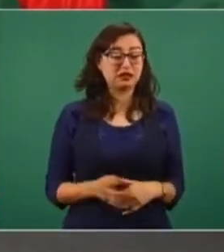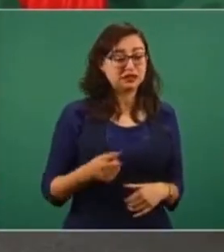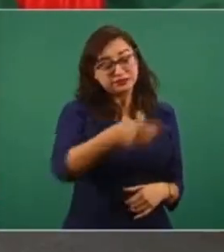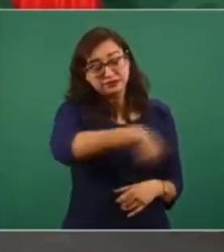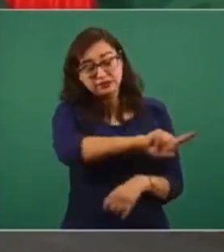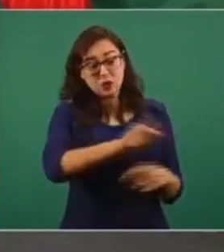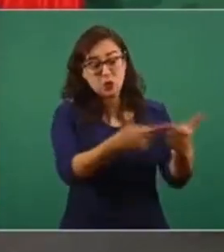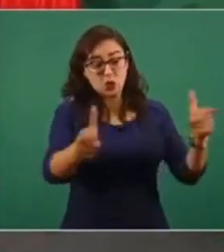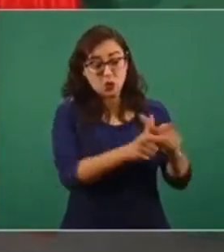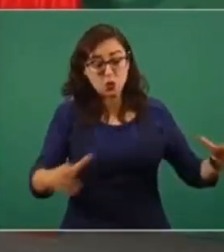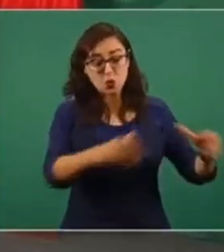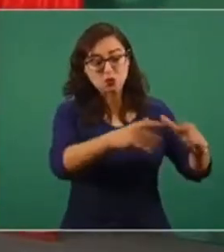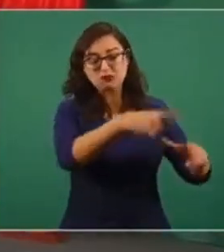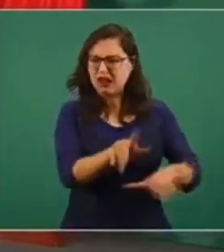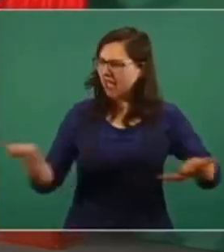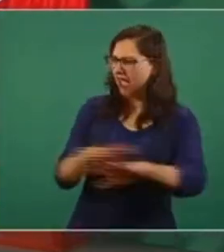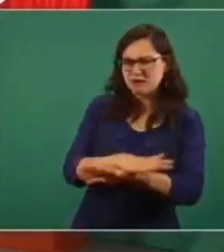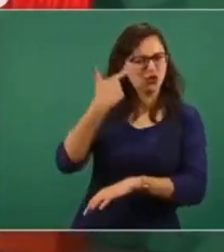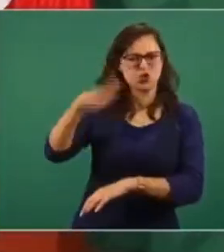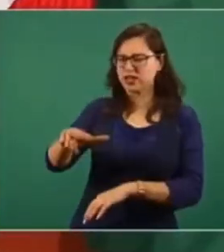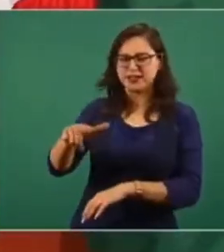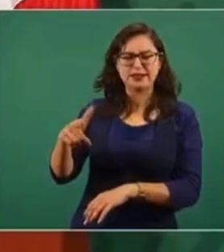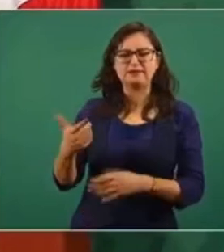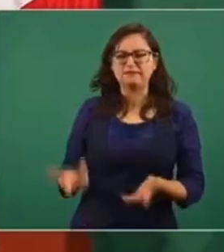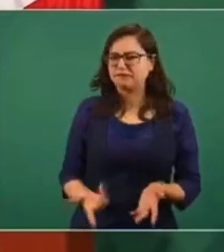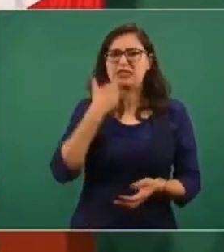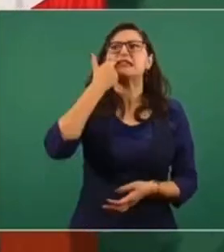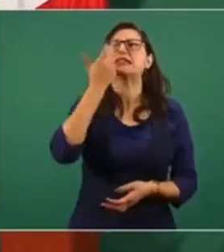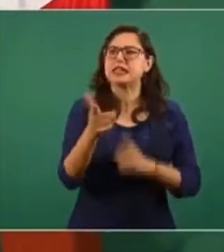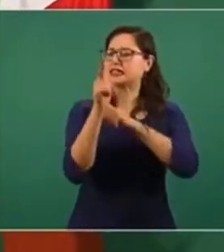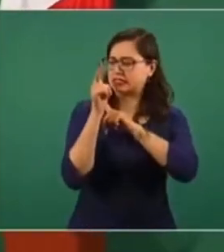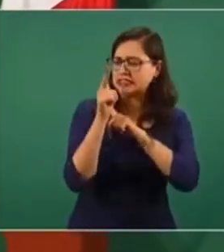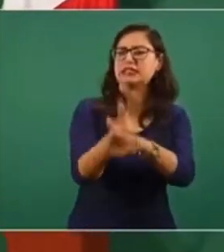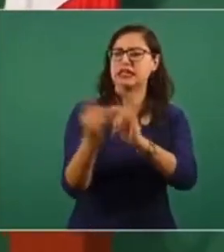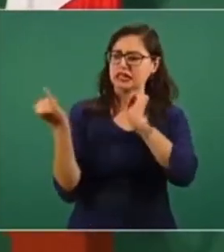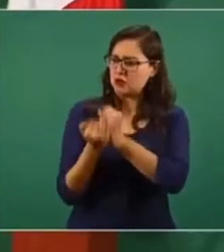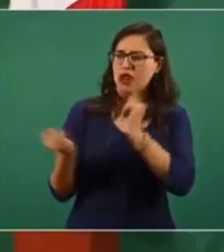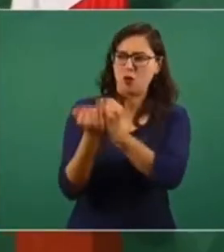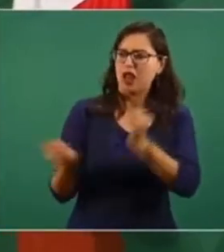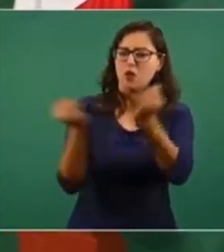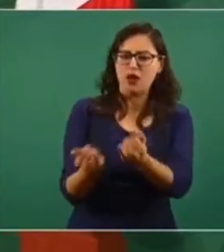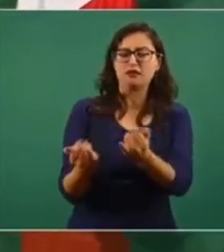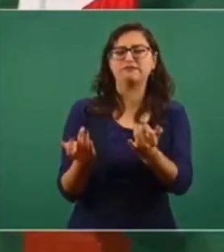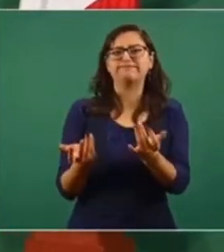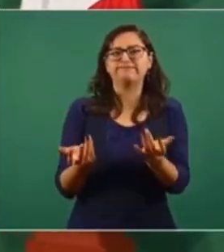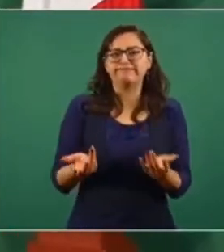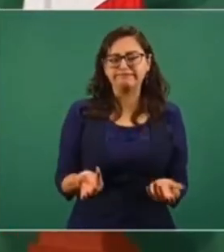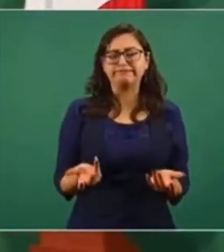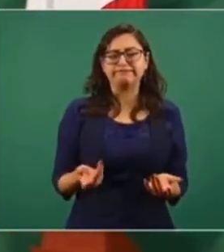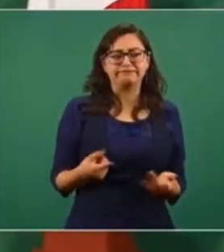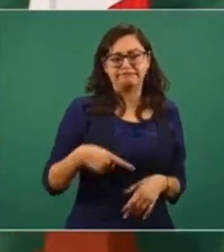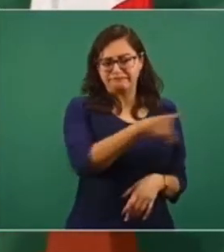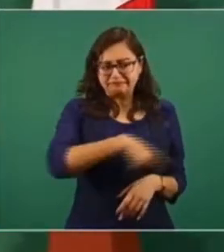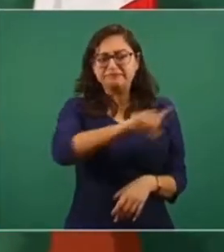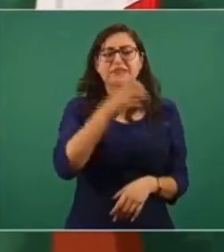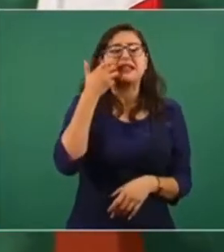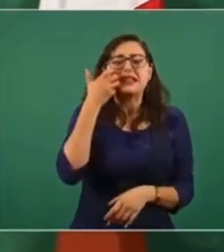que haya cambios, los que quieren mantener el status quo, los que quieren